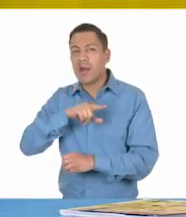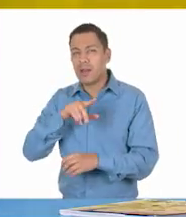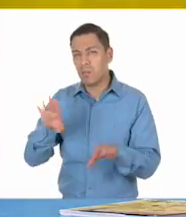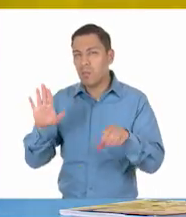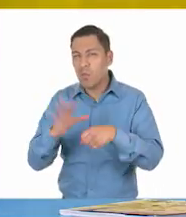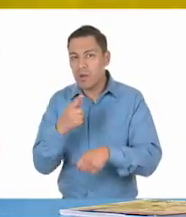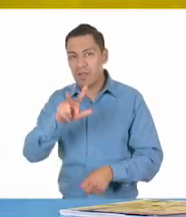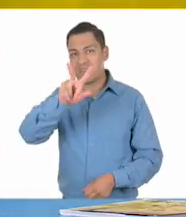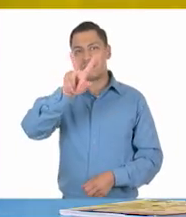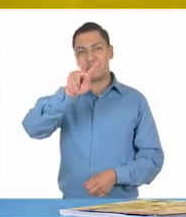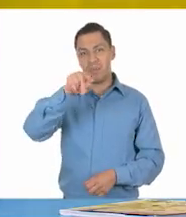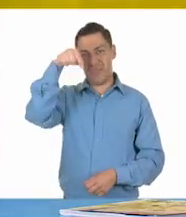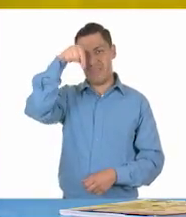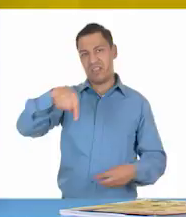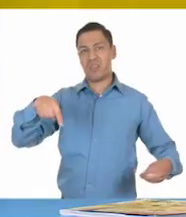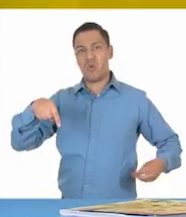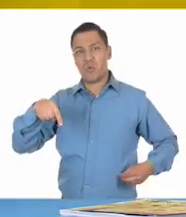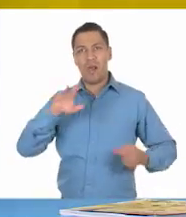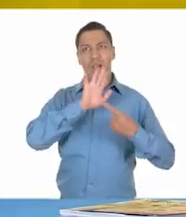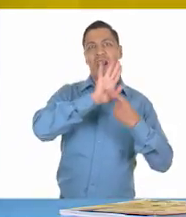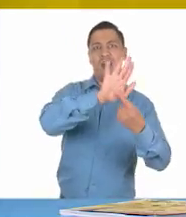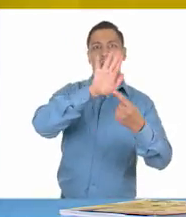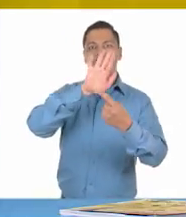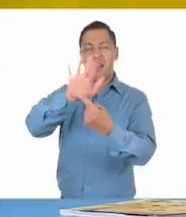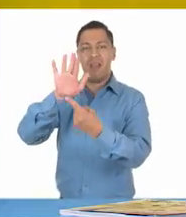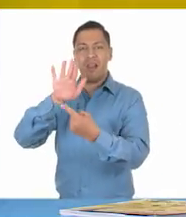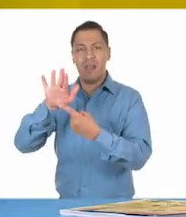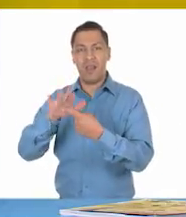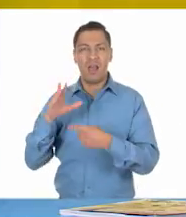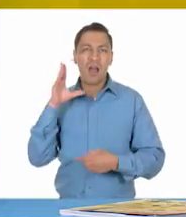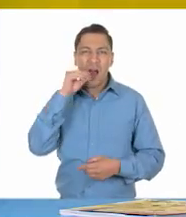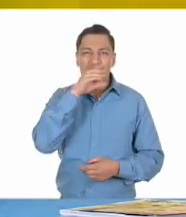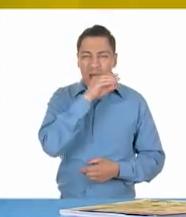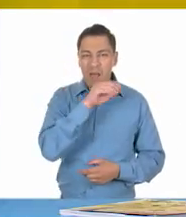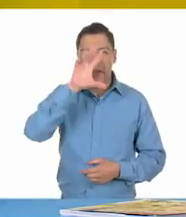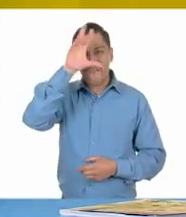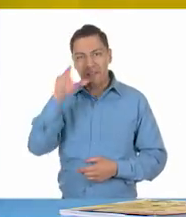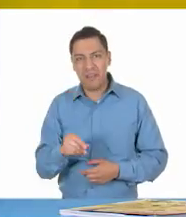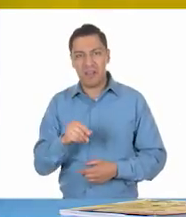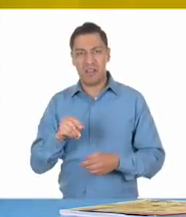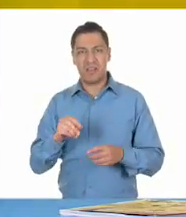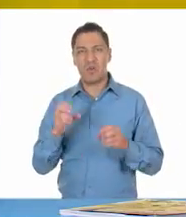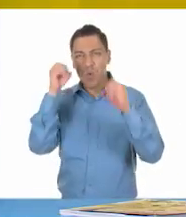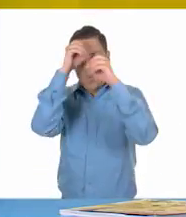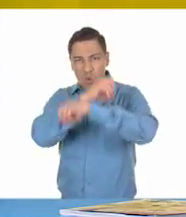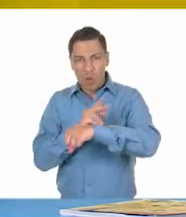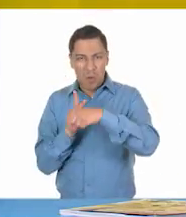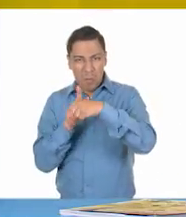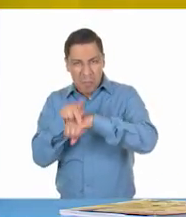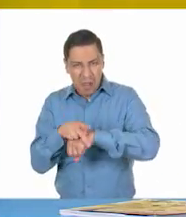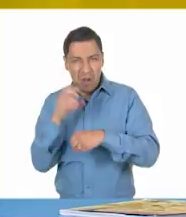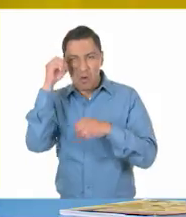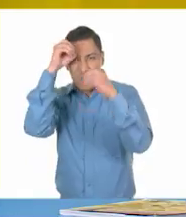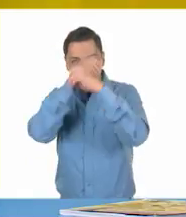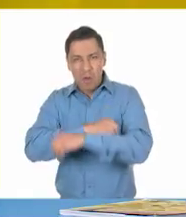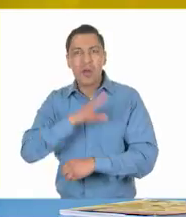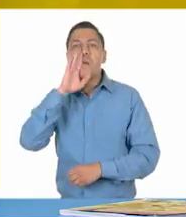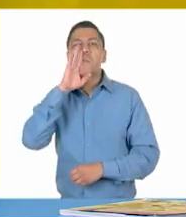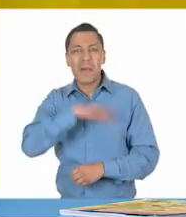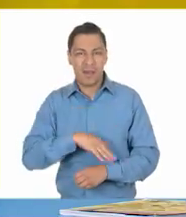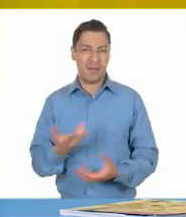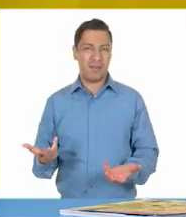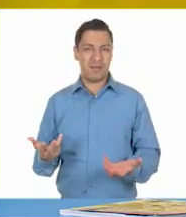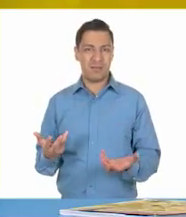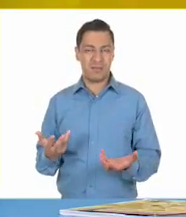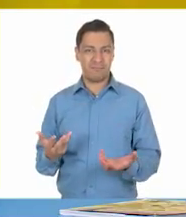de comunicación, las grandes marcas comerciales y los estereotipos culturales, entre otros aspectos que han llevado a las